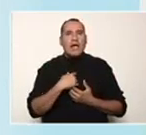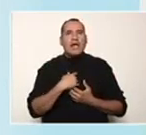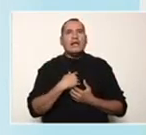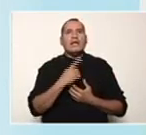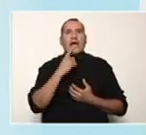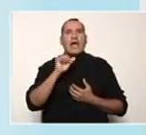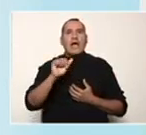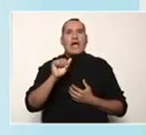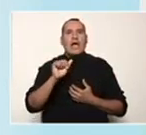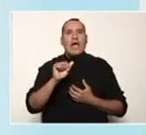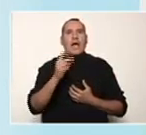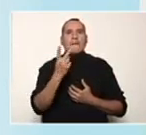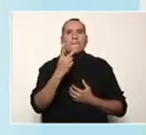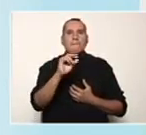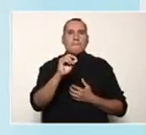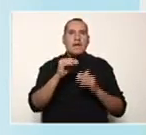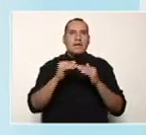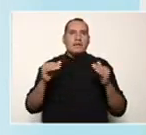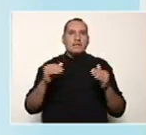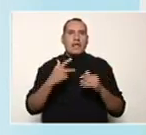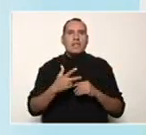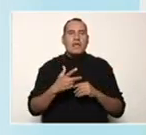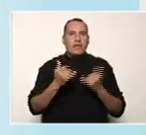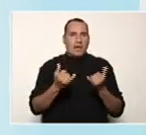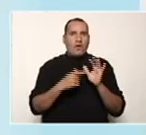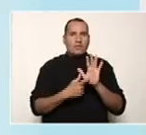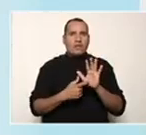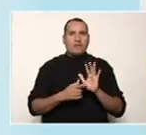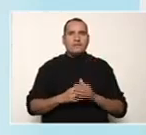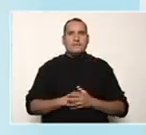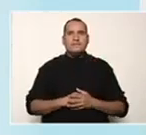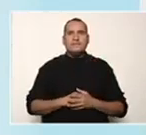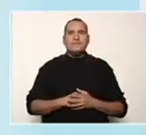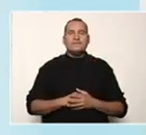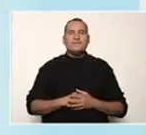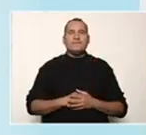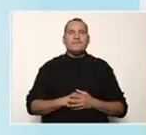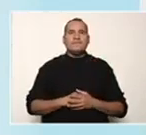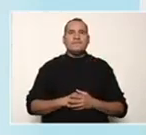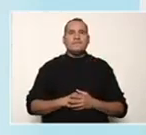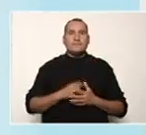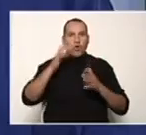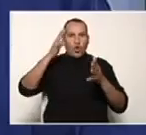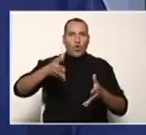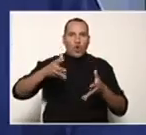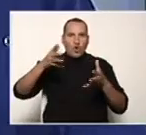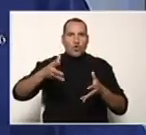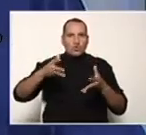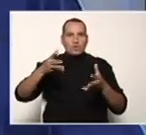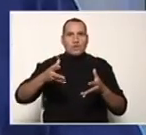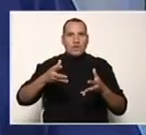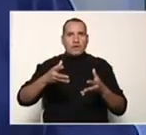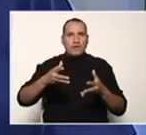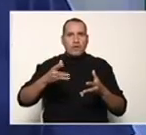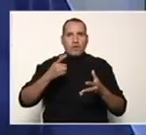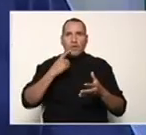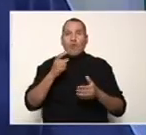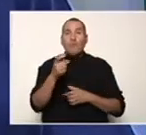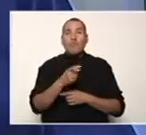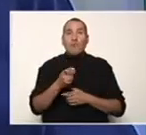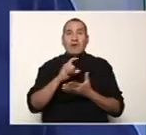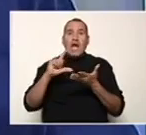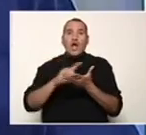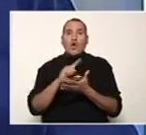de ese ejercicio que se presenta a continuación. La recomendación ahora es consultar